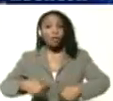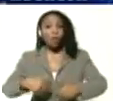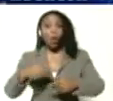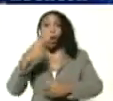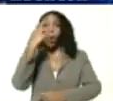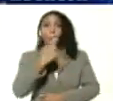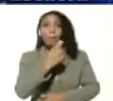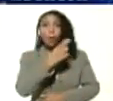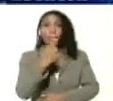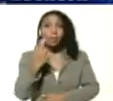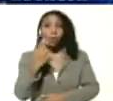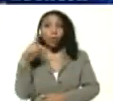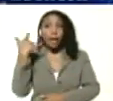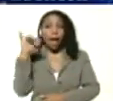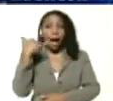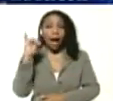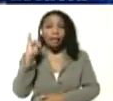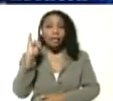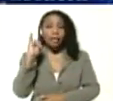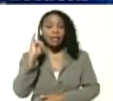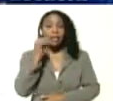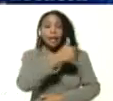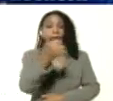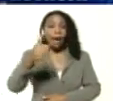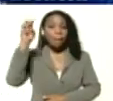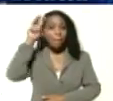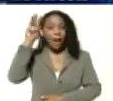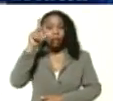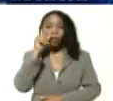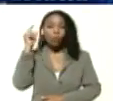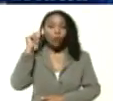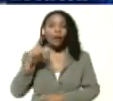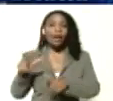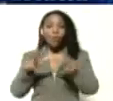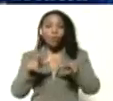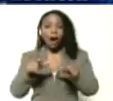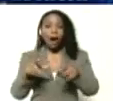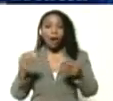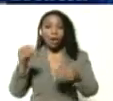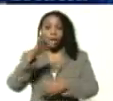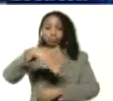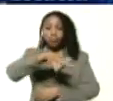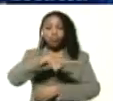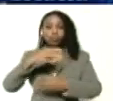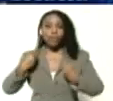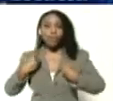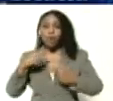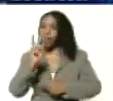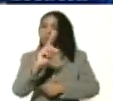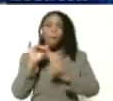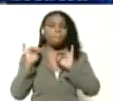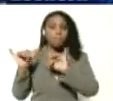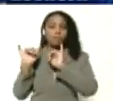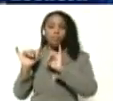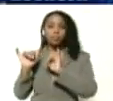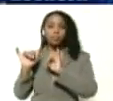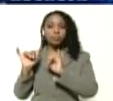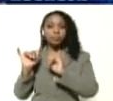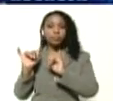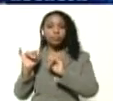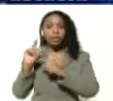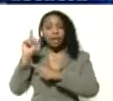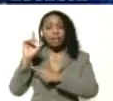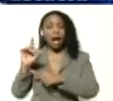compromiso que tiene cada educador y cada maestro en el lugar donde vive. No es lo mismo estar en los caños del